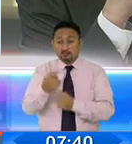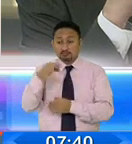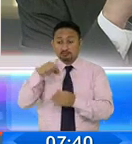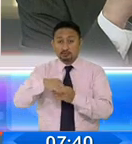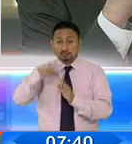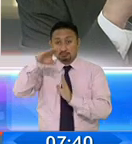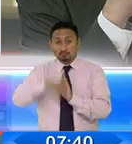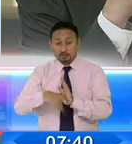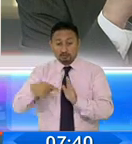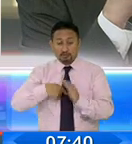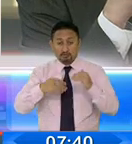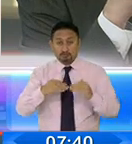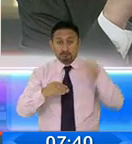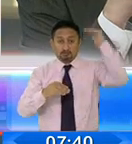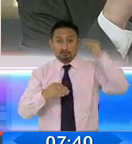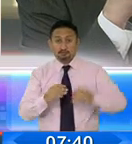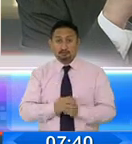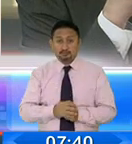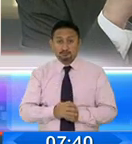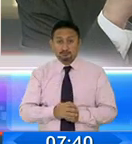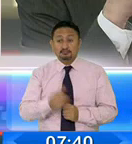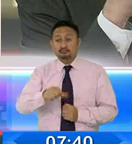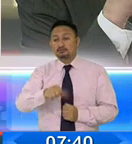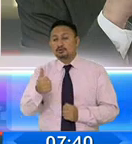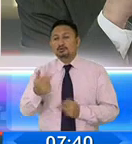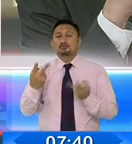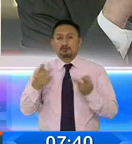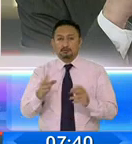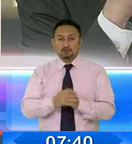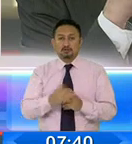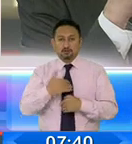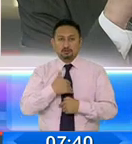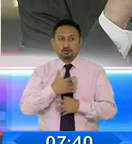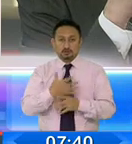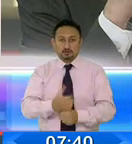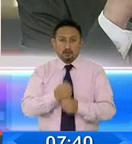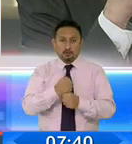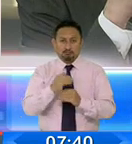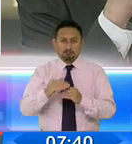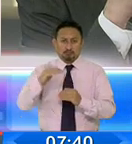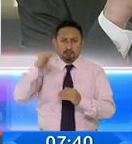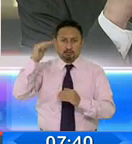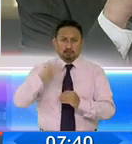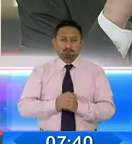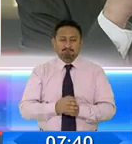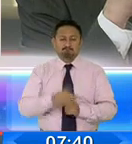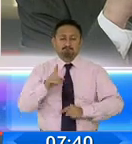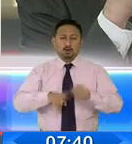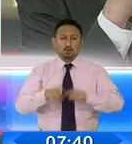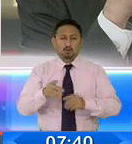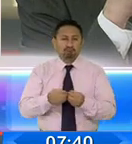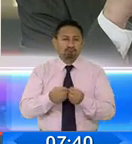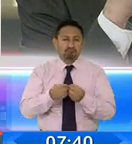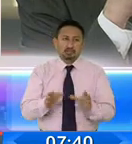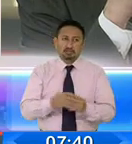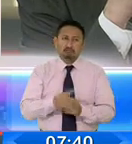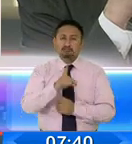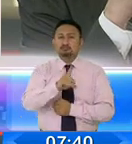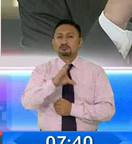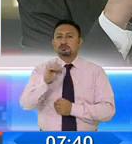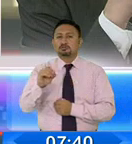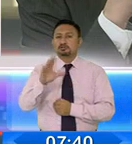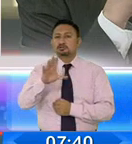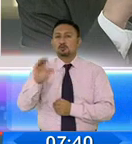nosotros ganamos. Y en algunos casos igualmente nosotros recuperamos con creces. Algunos pierden 100 votos, 50